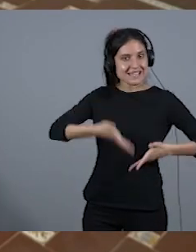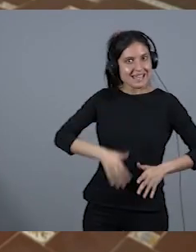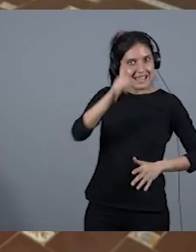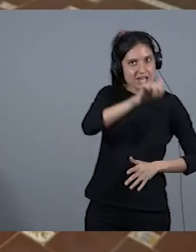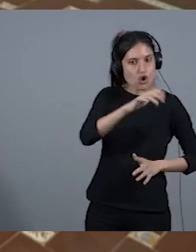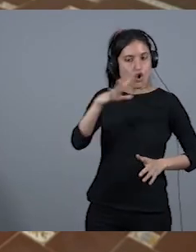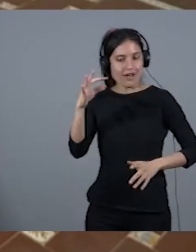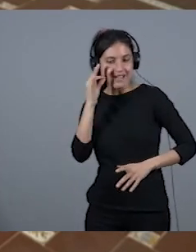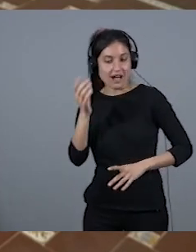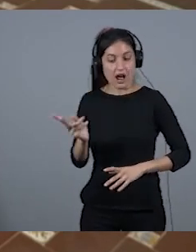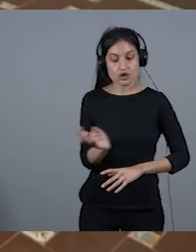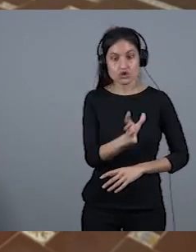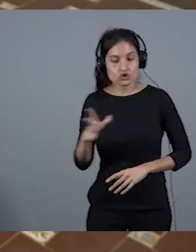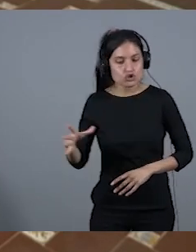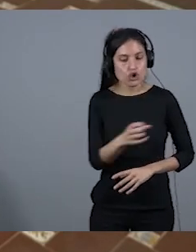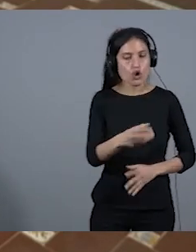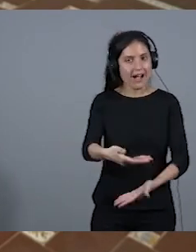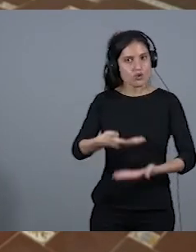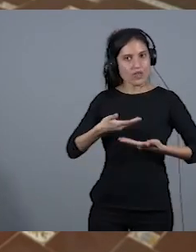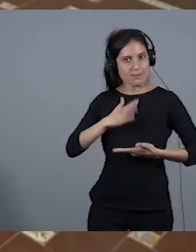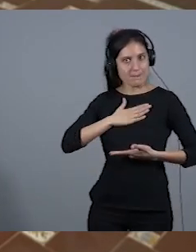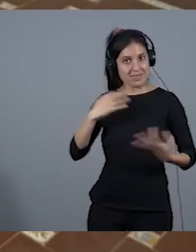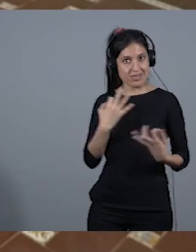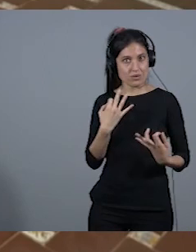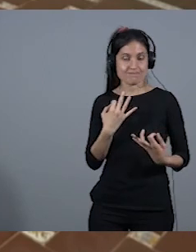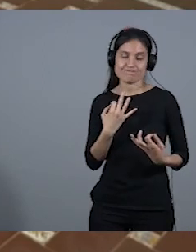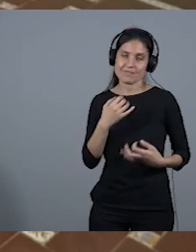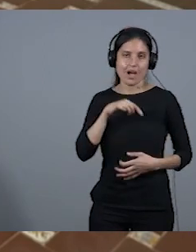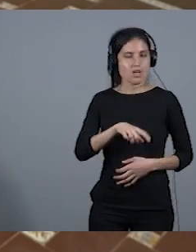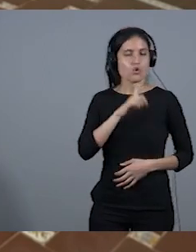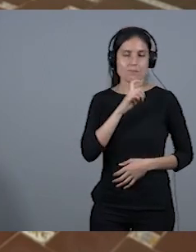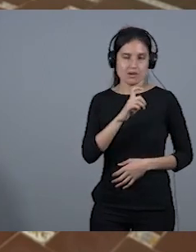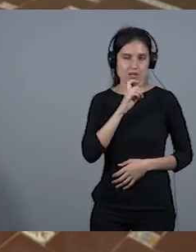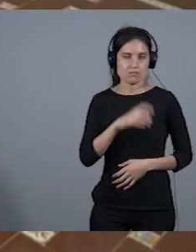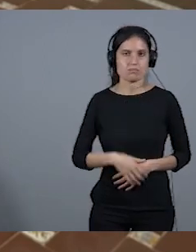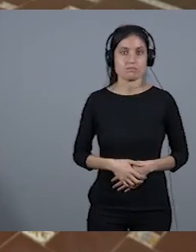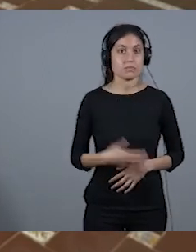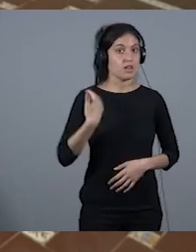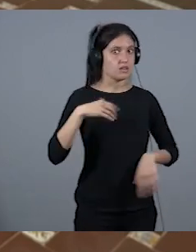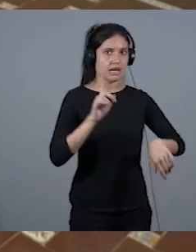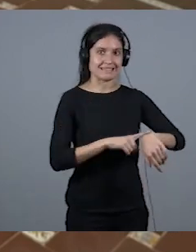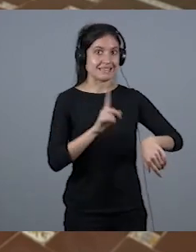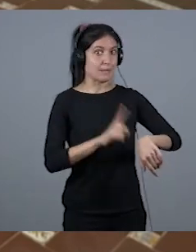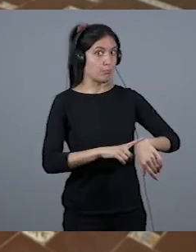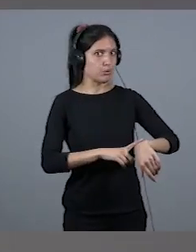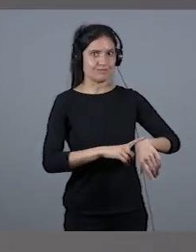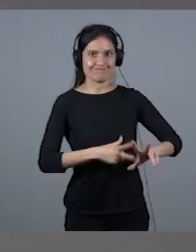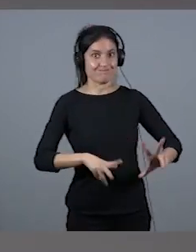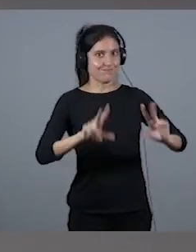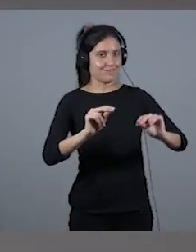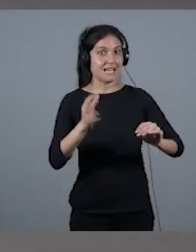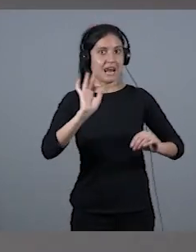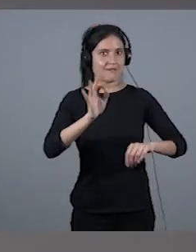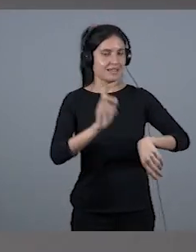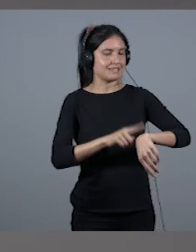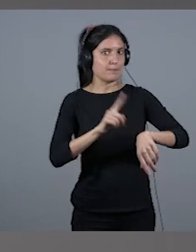tienen que ayudarme igual, tal cual? Lo ves hasta difícil. Lo ves hasta difícil. nos hemos quedado sin tiempo, la verdad que se nos ha pasado el tiempo volando. Así